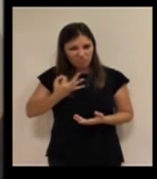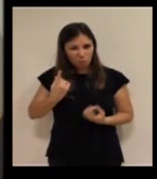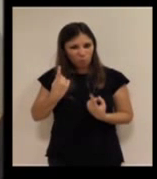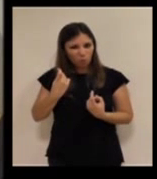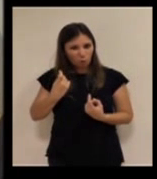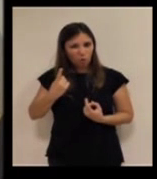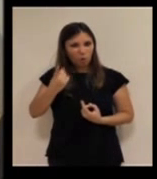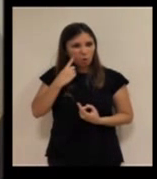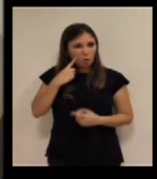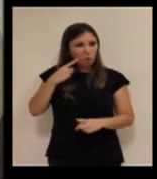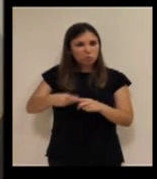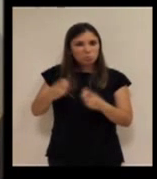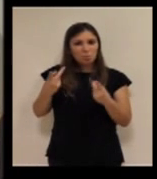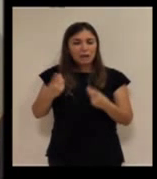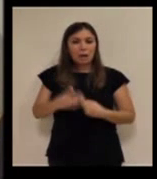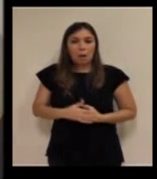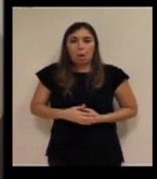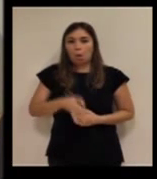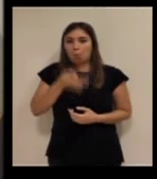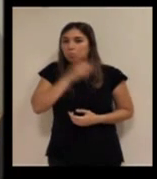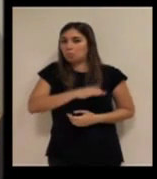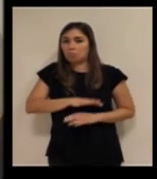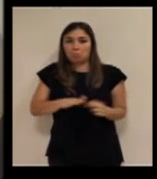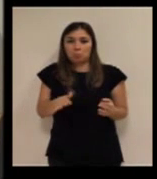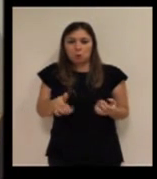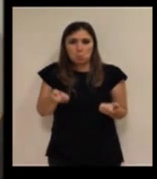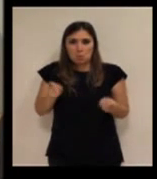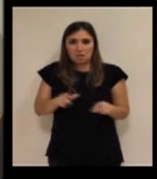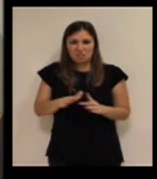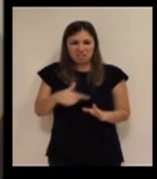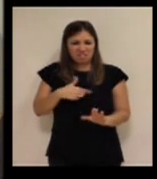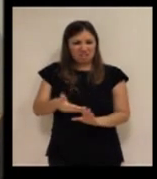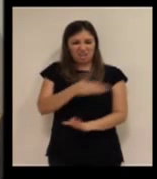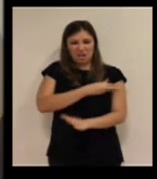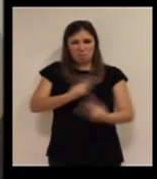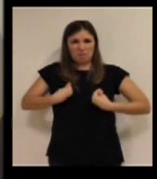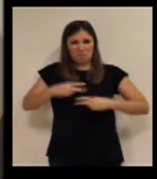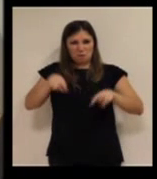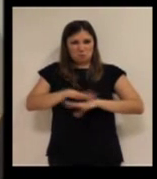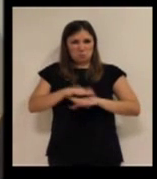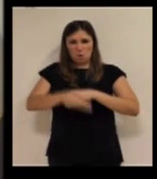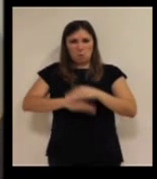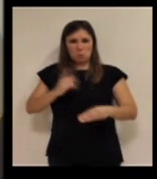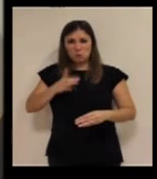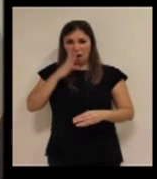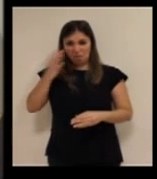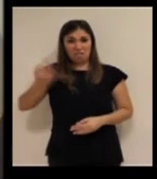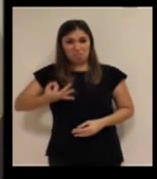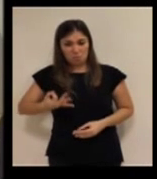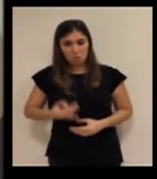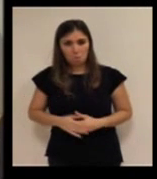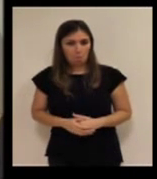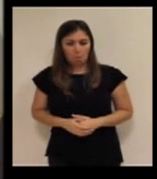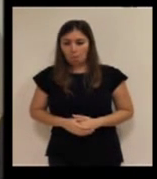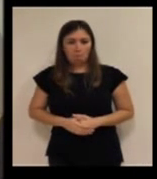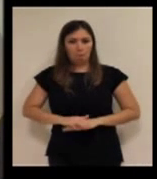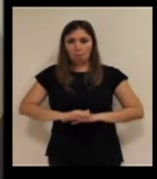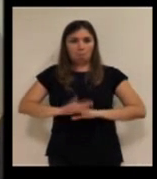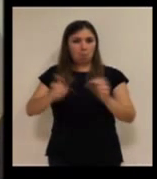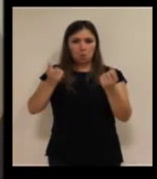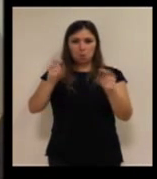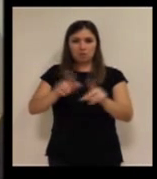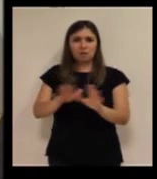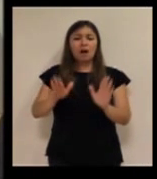utilidad, ¿no? Me están diciendo que esto puede ser útil, pero yo no lo utilizo toda mi vida, me va a ayudar, pero yo ahora mismo no lo necesito. Pero cuando